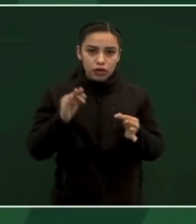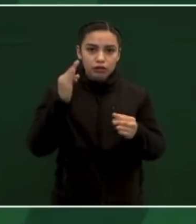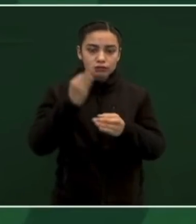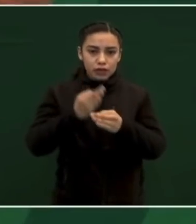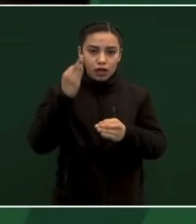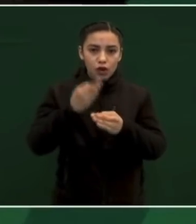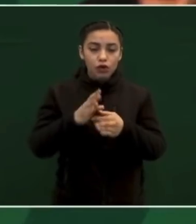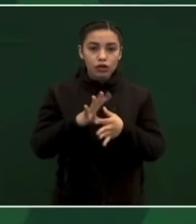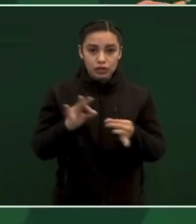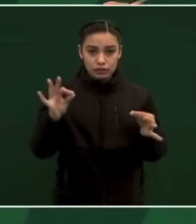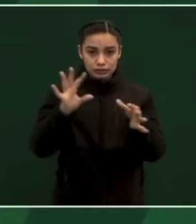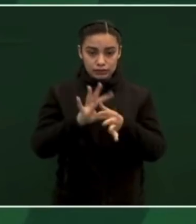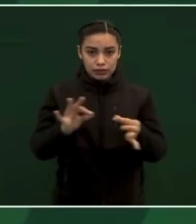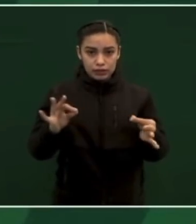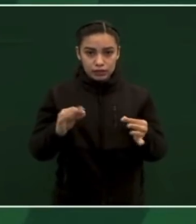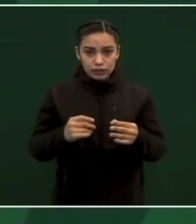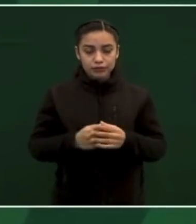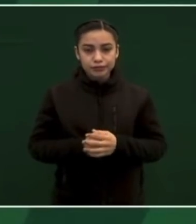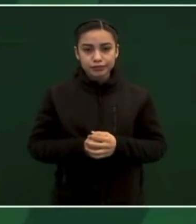¿Qué no se entera?